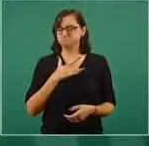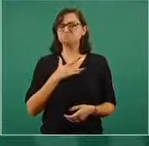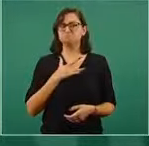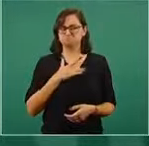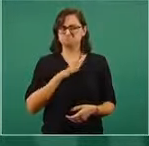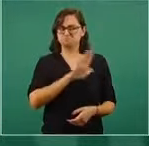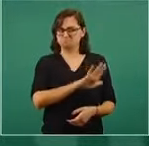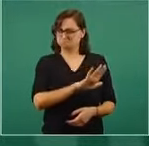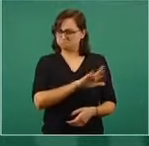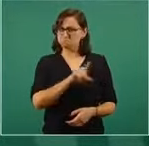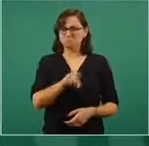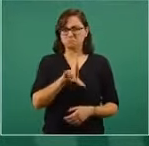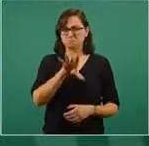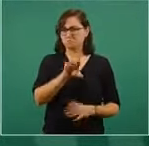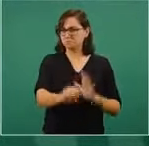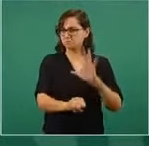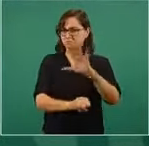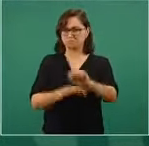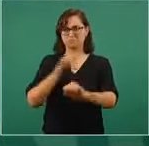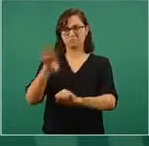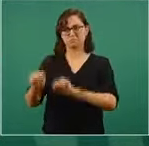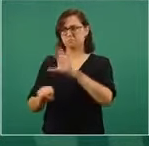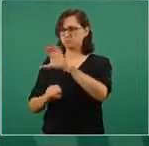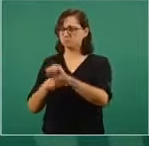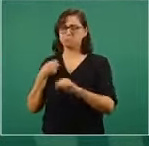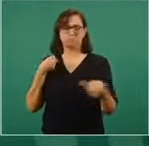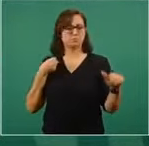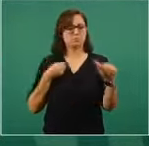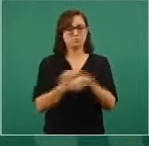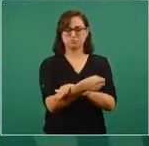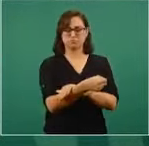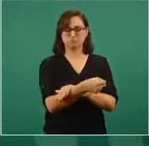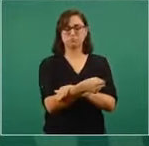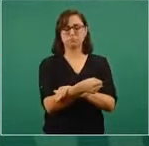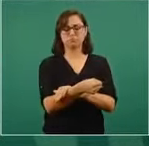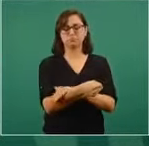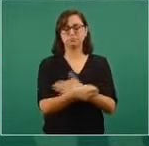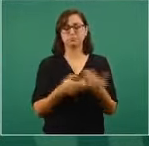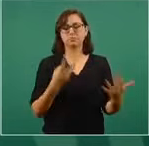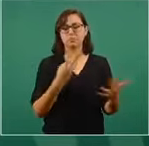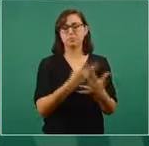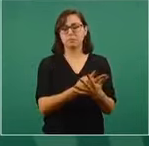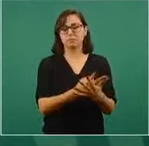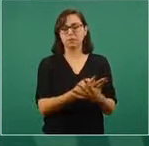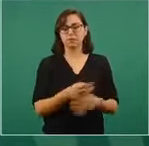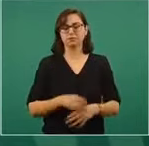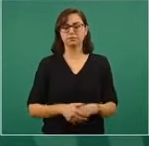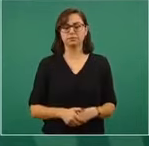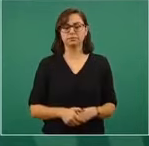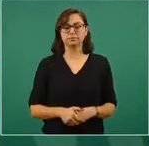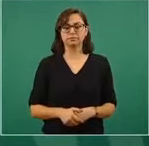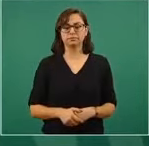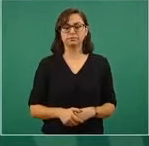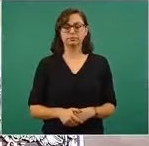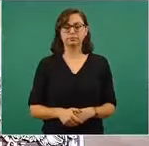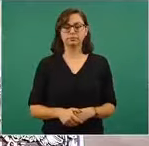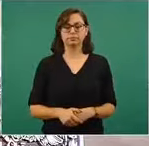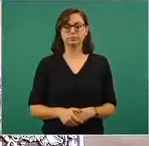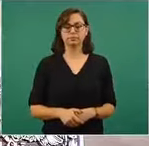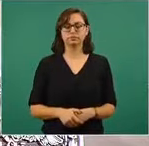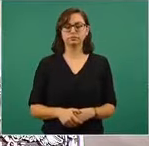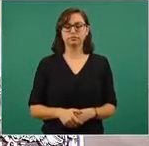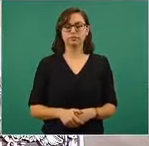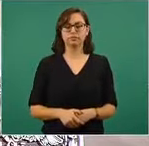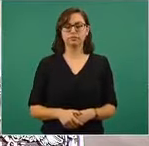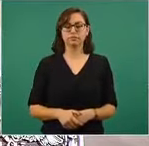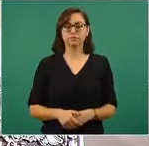de todos estos elementos. se detuvieron a